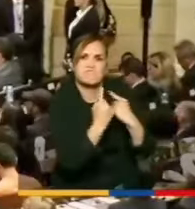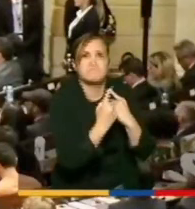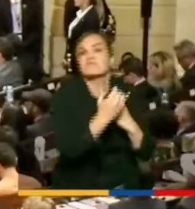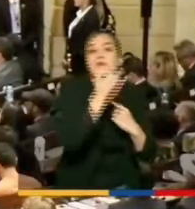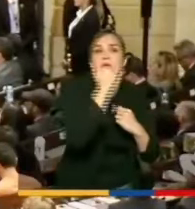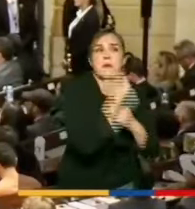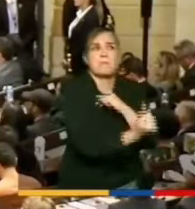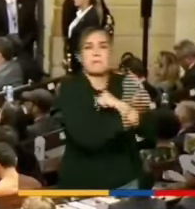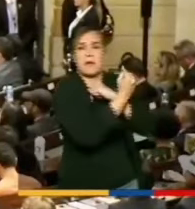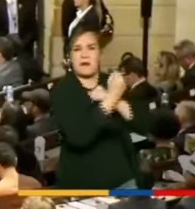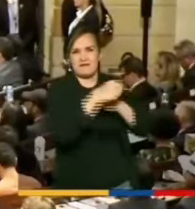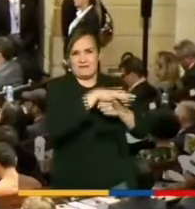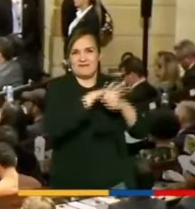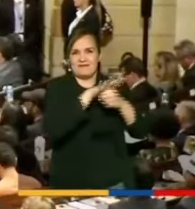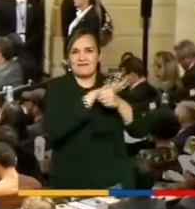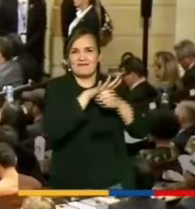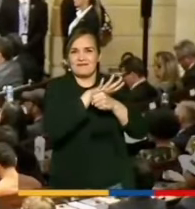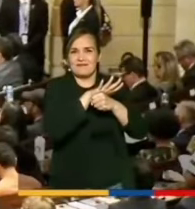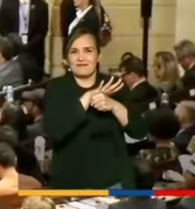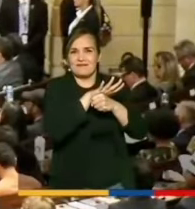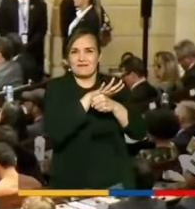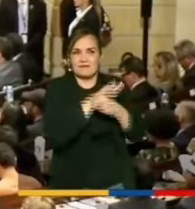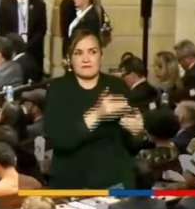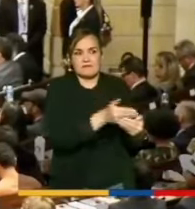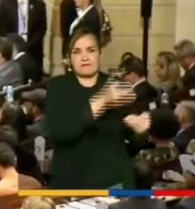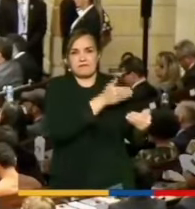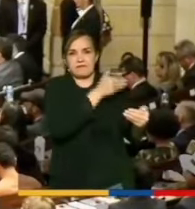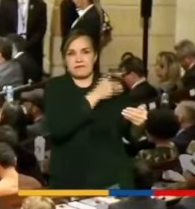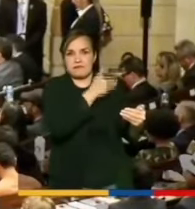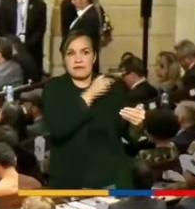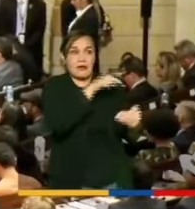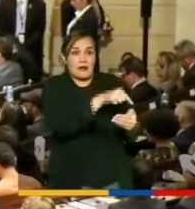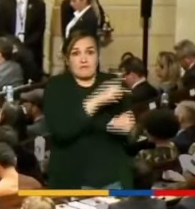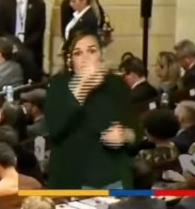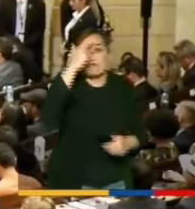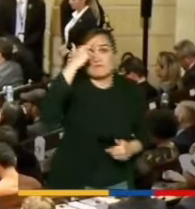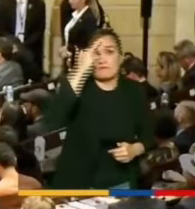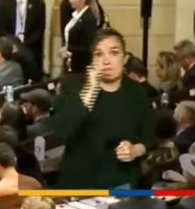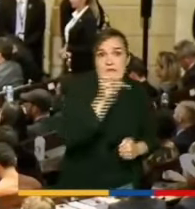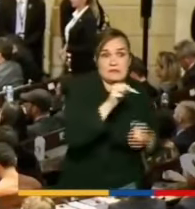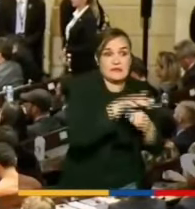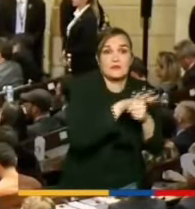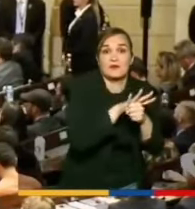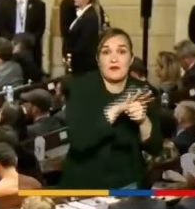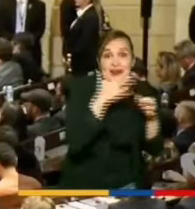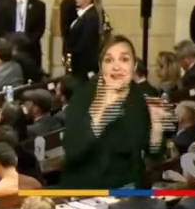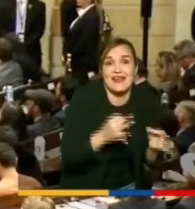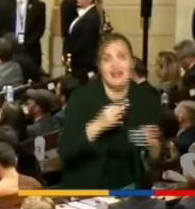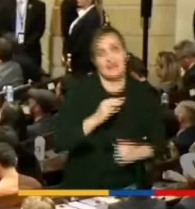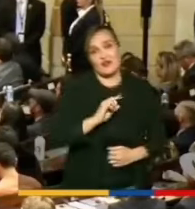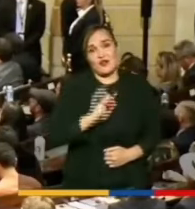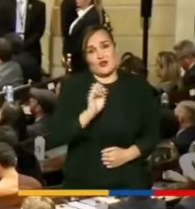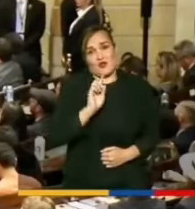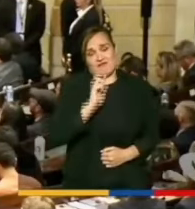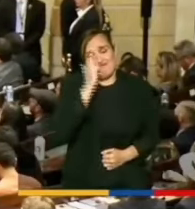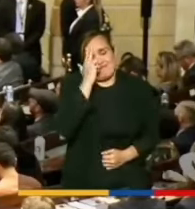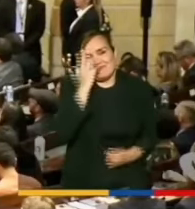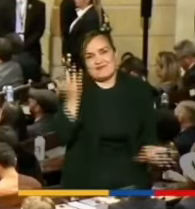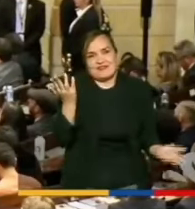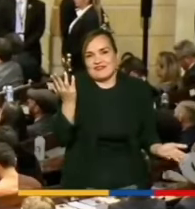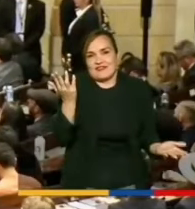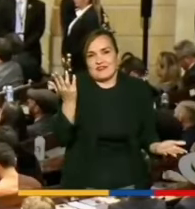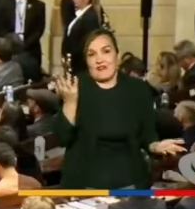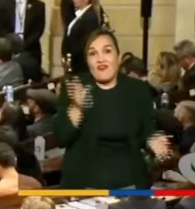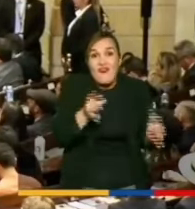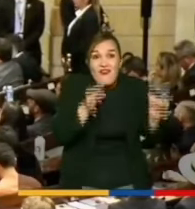lo que ha sucedido y que no corresponde por supuesto a la realidad las realidades de